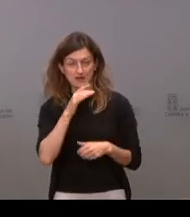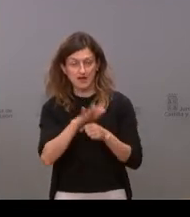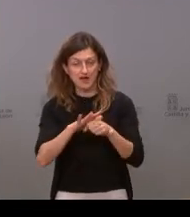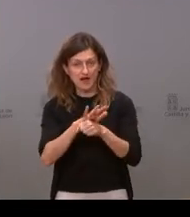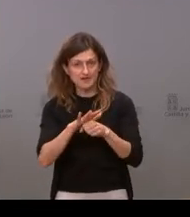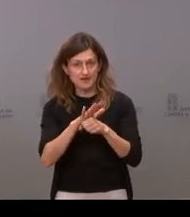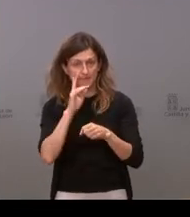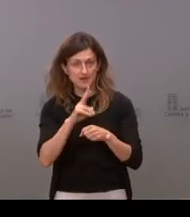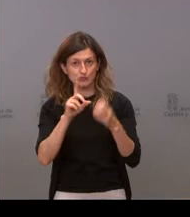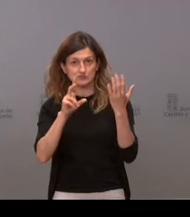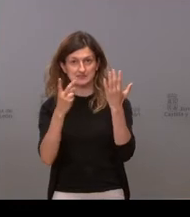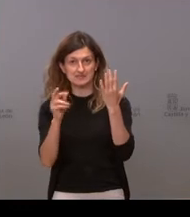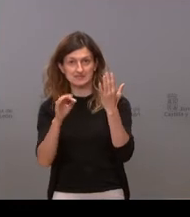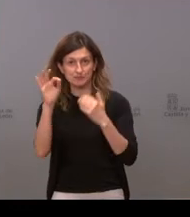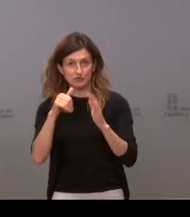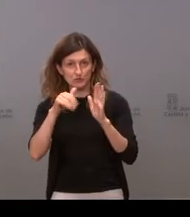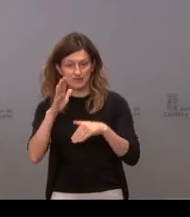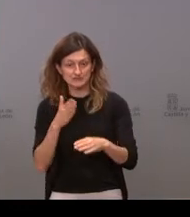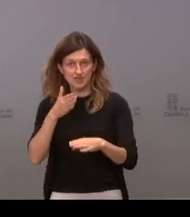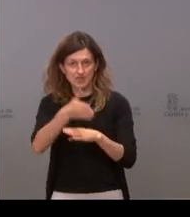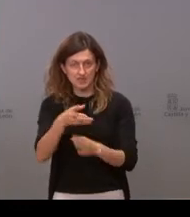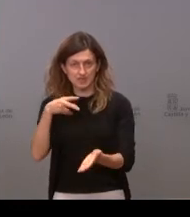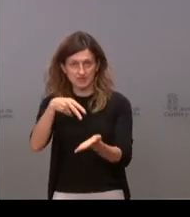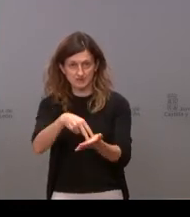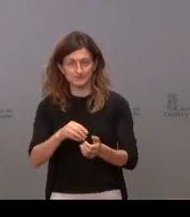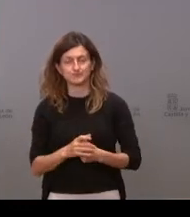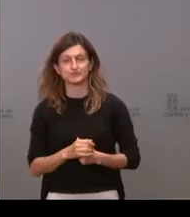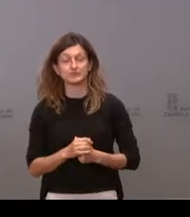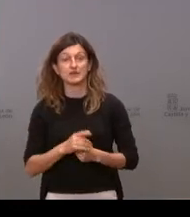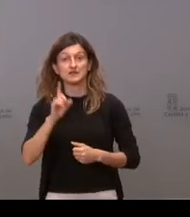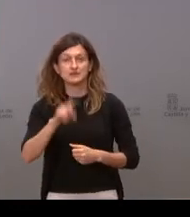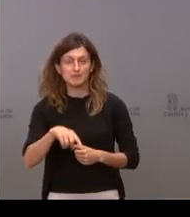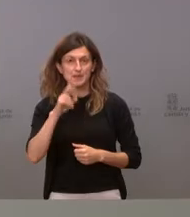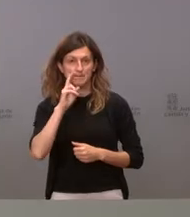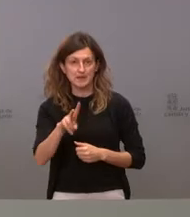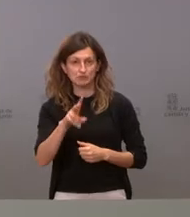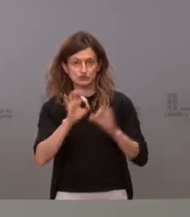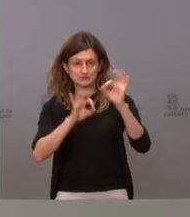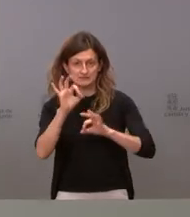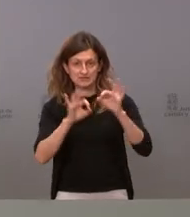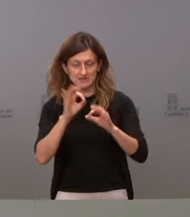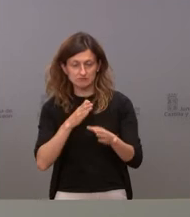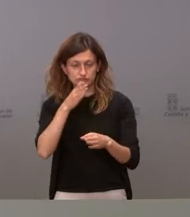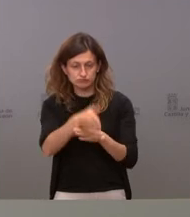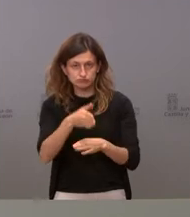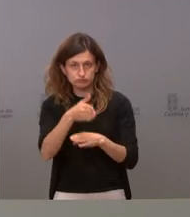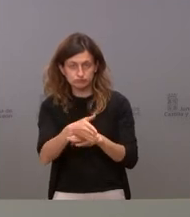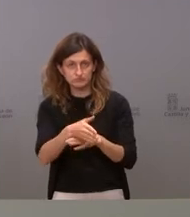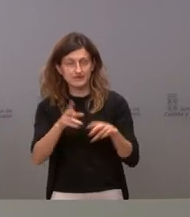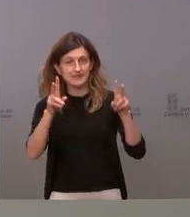superan ya el 70% de presencialidad. Señalar también que estamos detectando mayores tasas de presencialidad en el medio